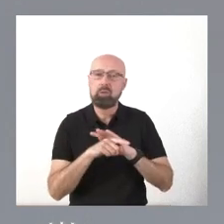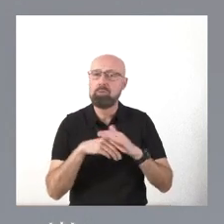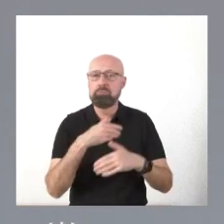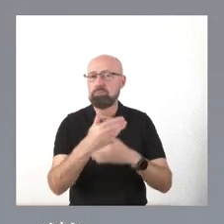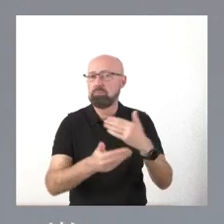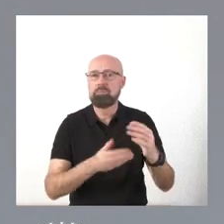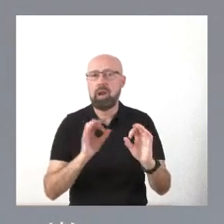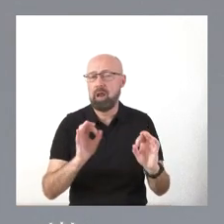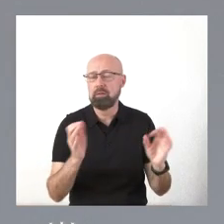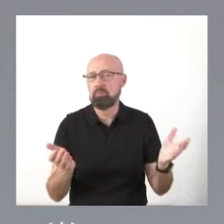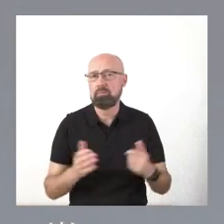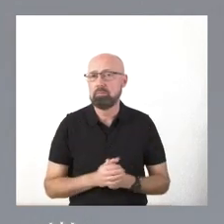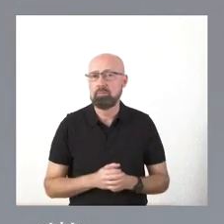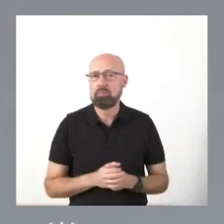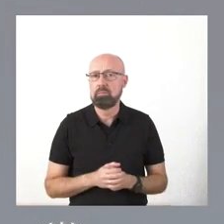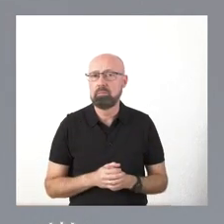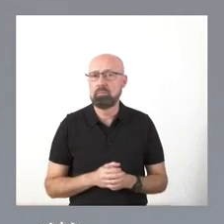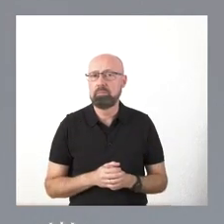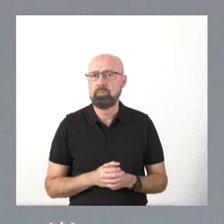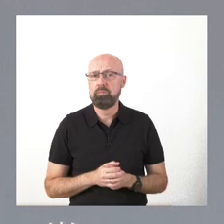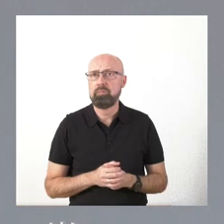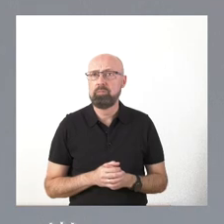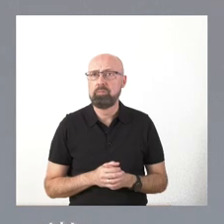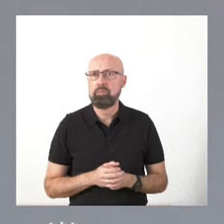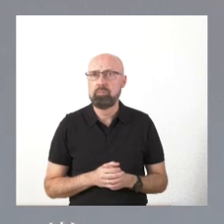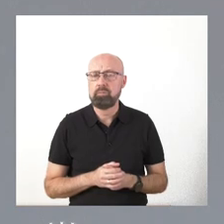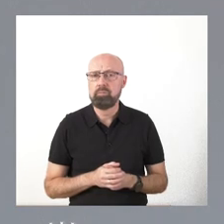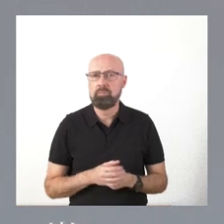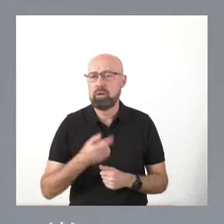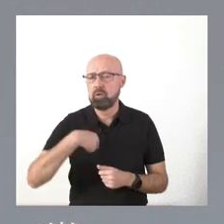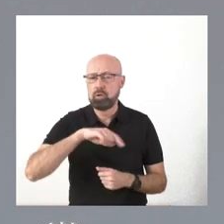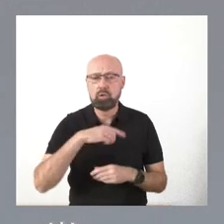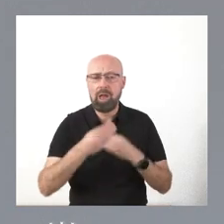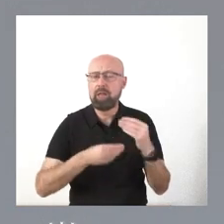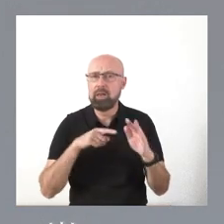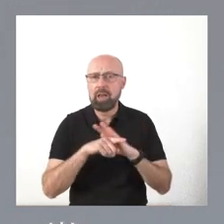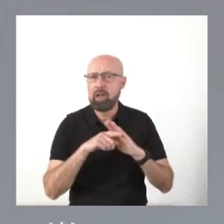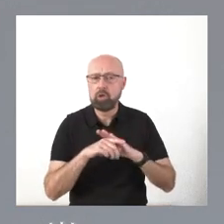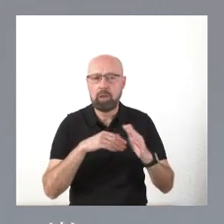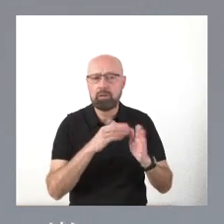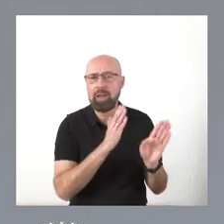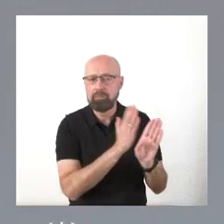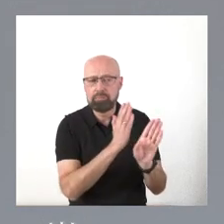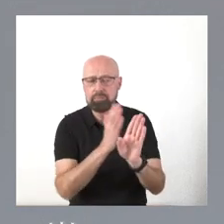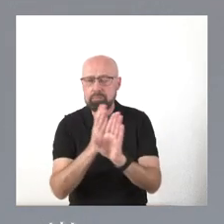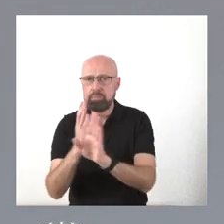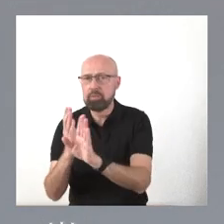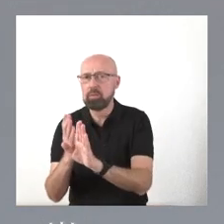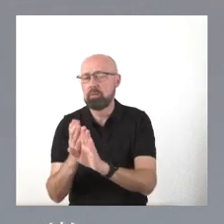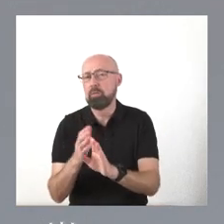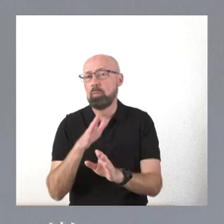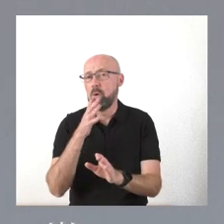las disposiciones, no con trámites. Con las disposiciones, con las etapas que marca